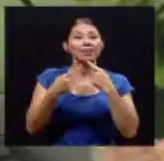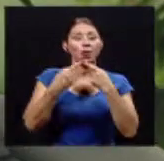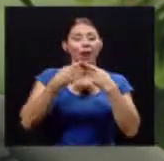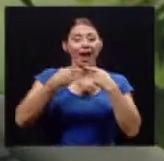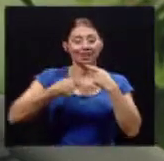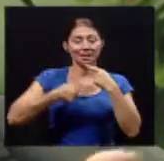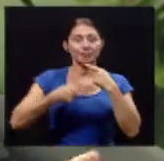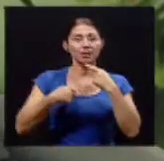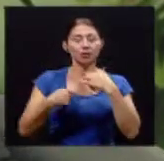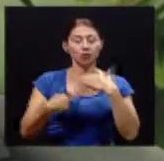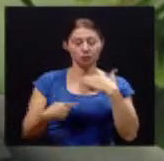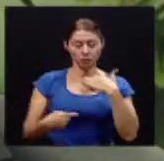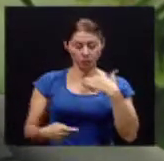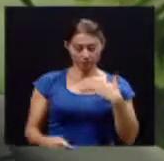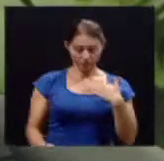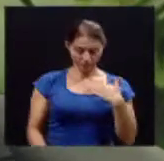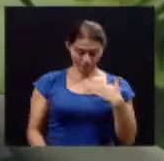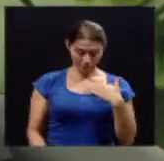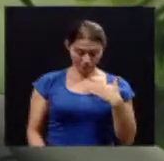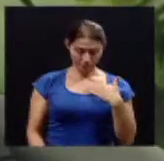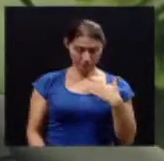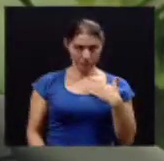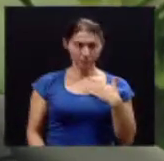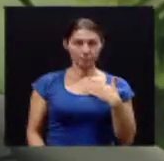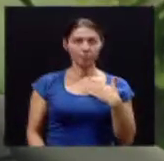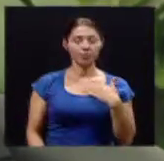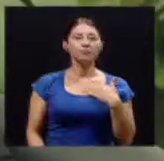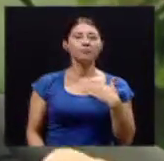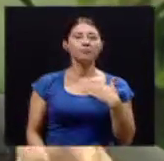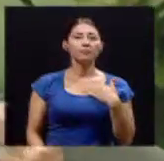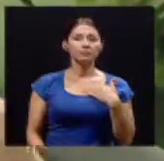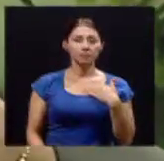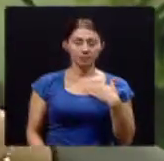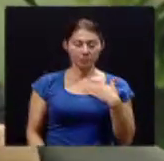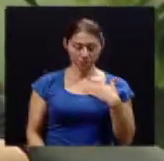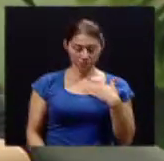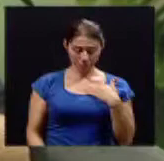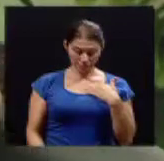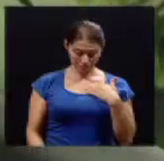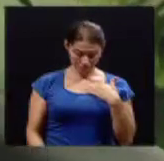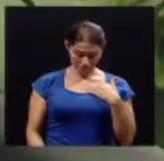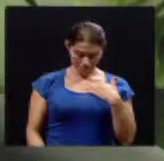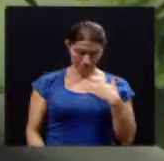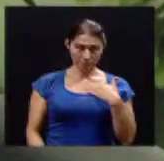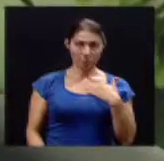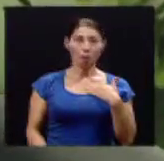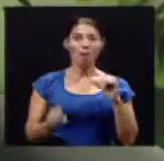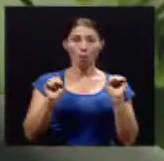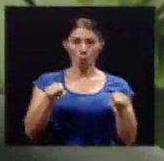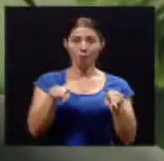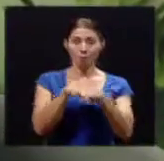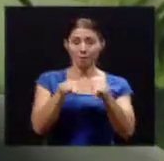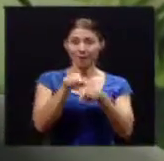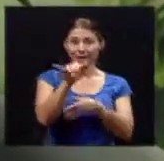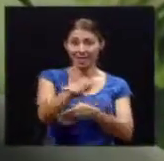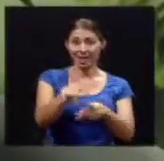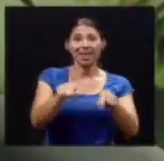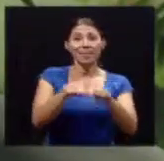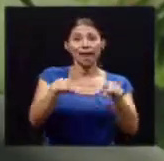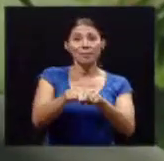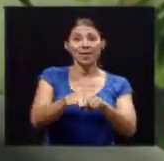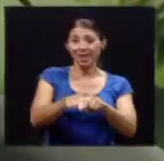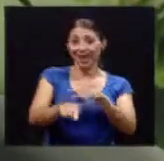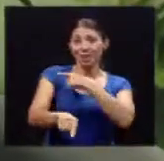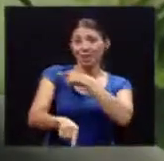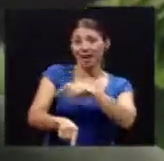y levantar podríamos hacer un poquito de estiramientos llevando el brazo hacia atrás en